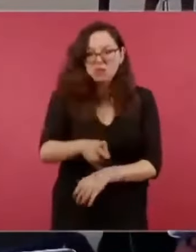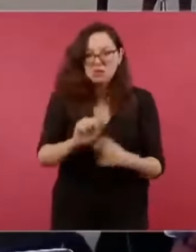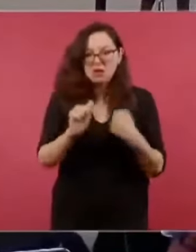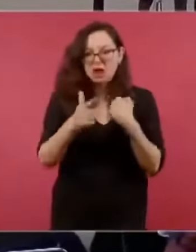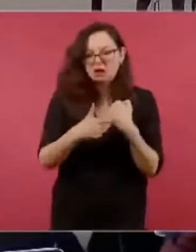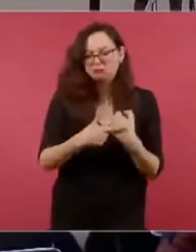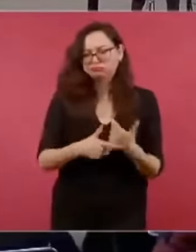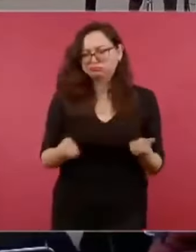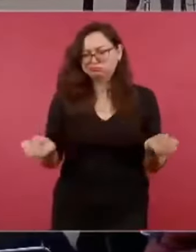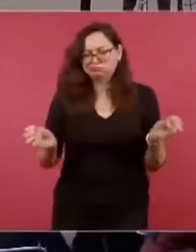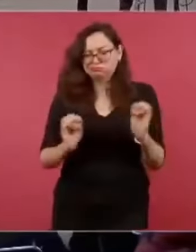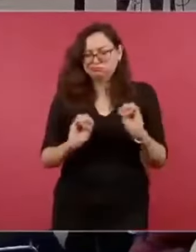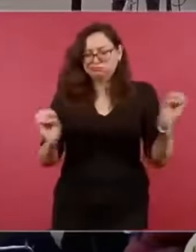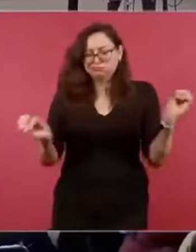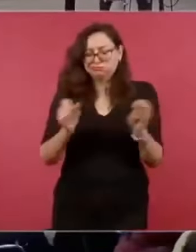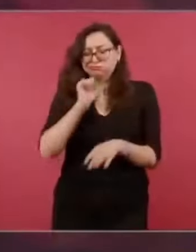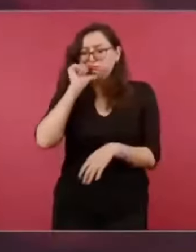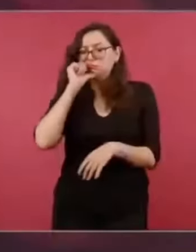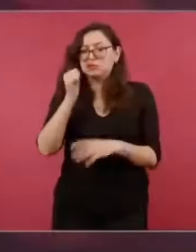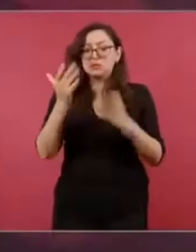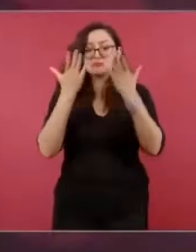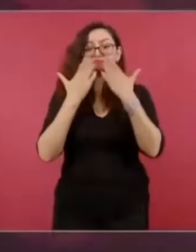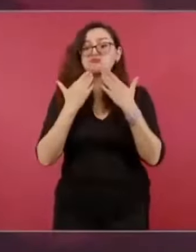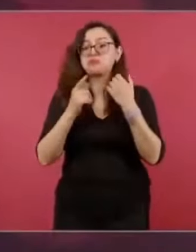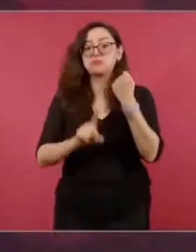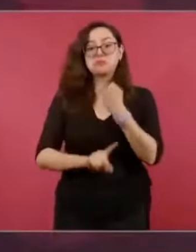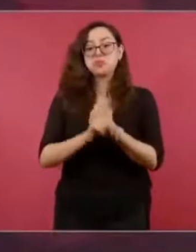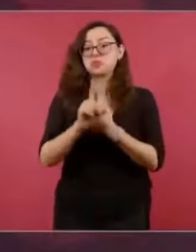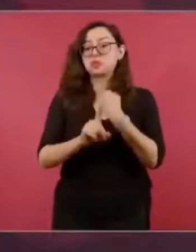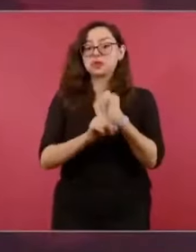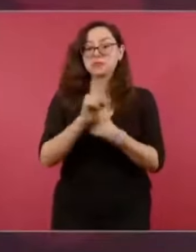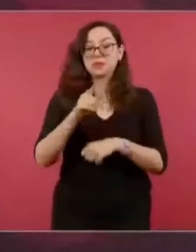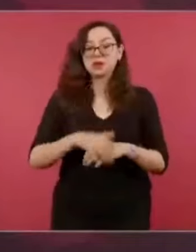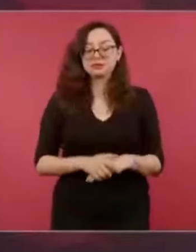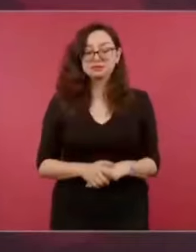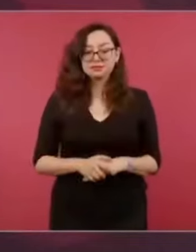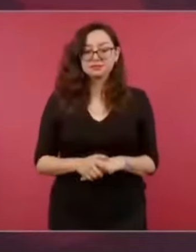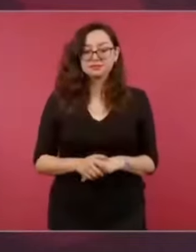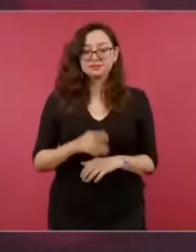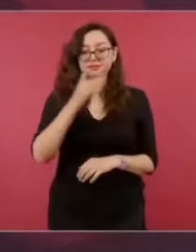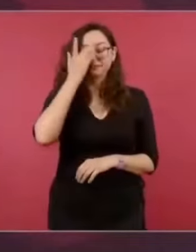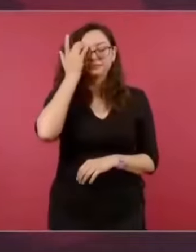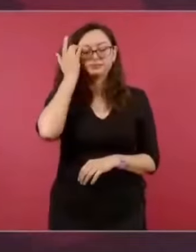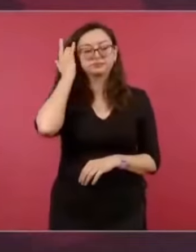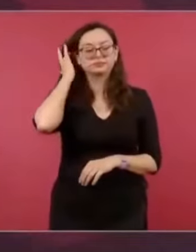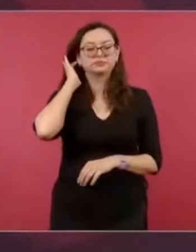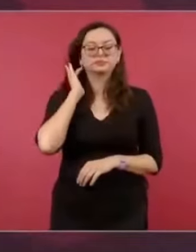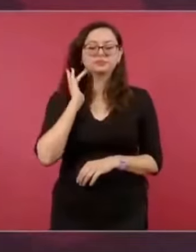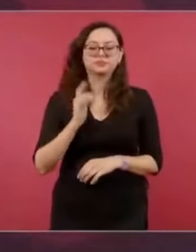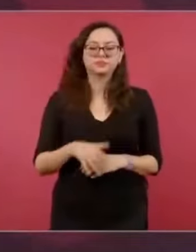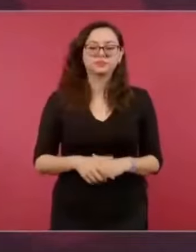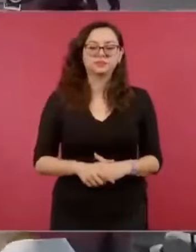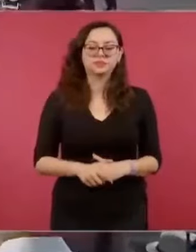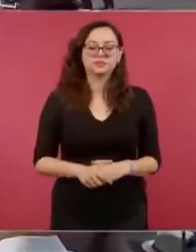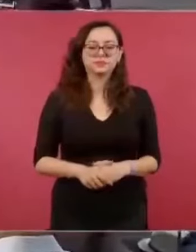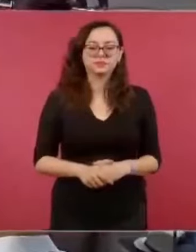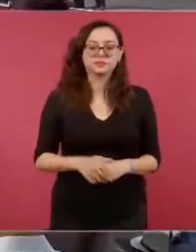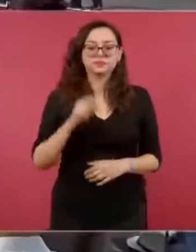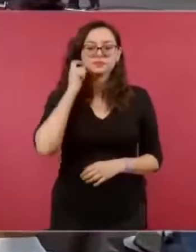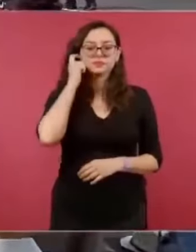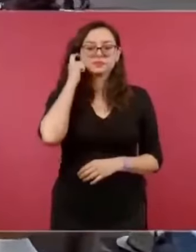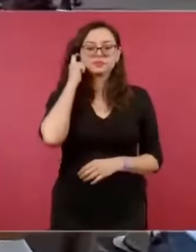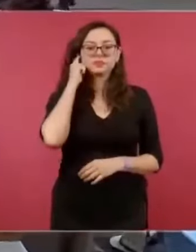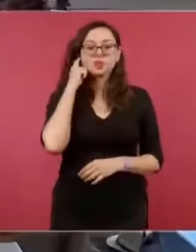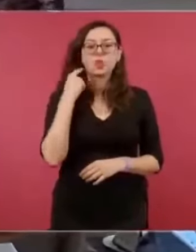sin ningún problema, los invitaron de un partido, ¿no?